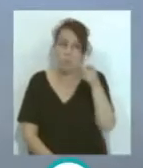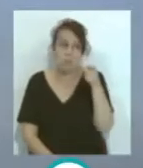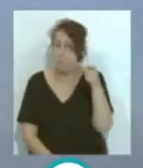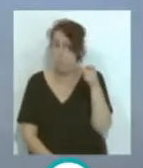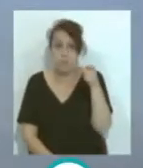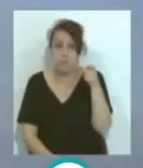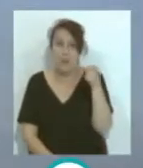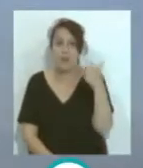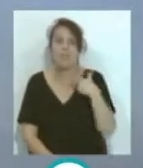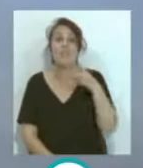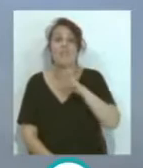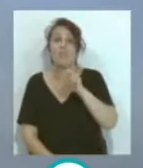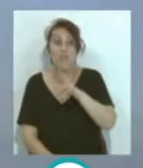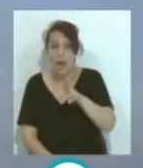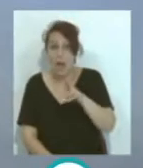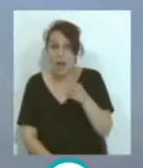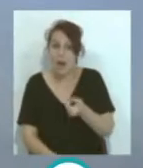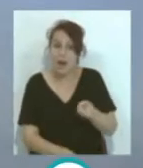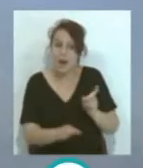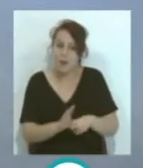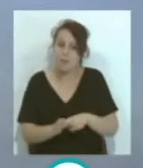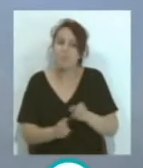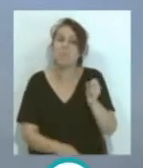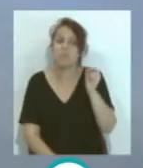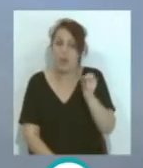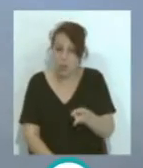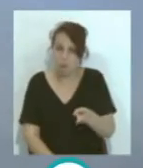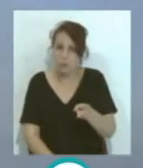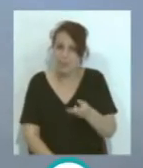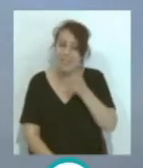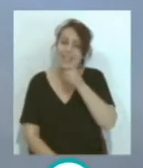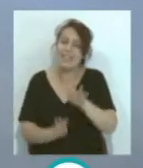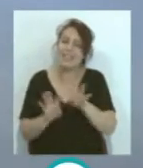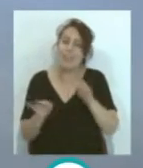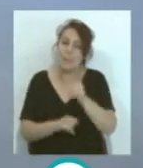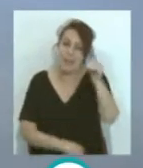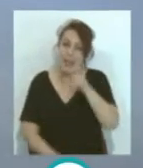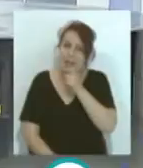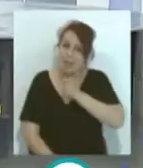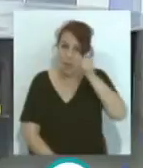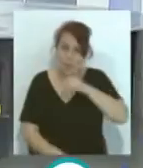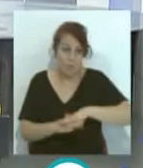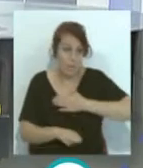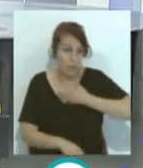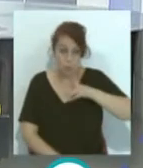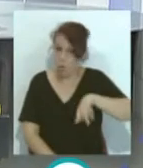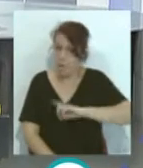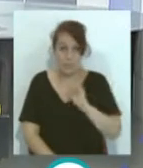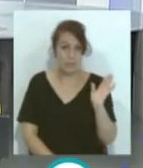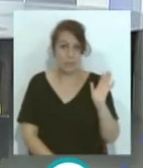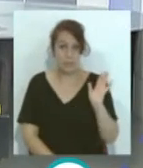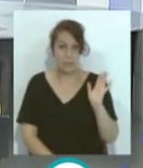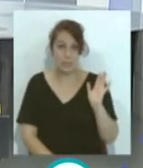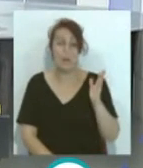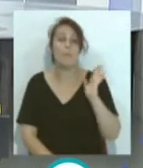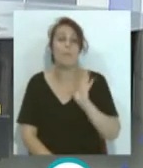nada... ...e interviene el VAR... ...y le da... ...la razón... ...y pita ese penal... ...que para mí no lo ha sido... ...indiscutiblemente... ...ni uno